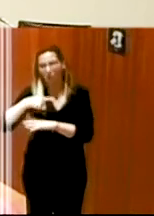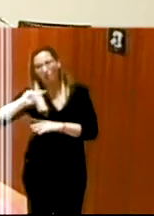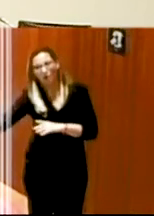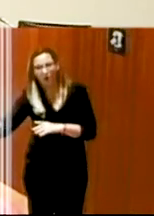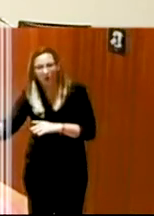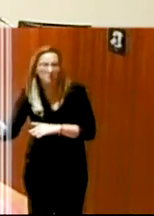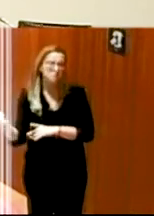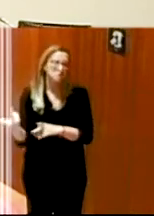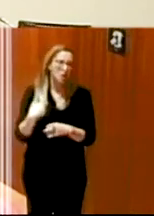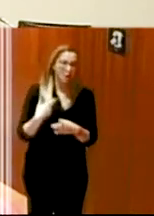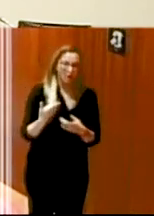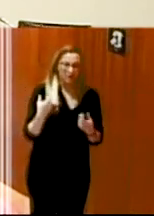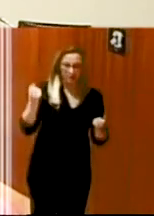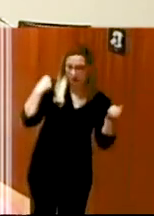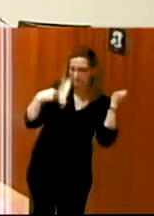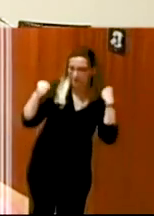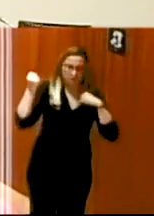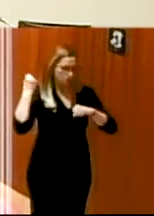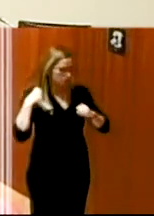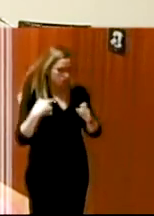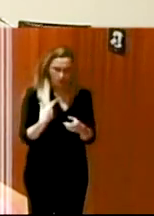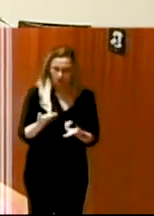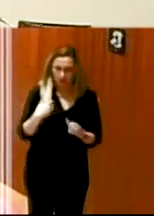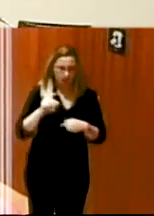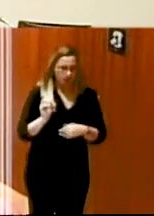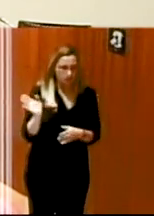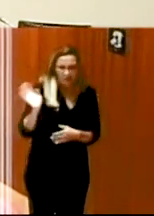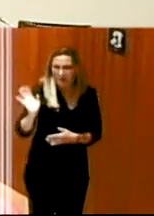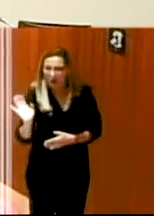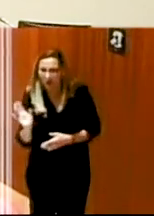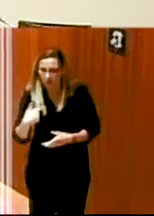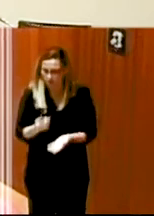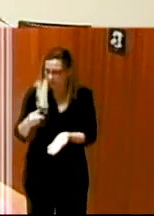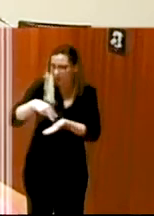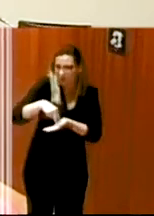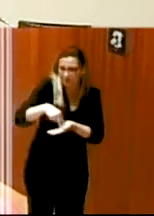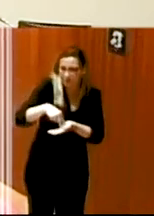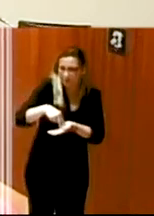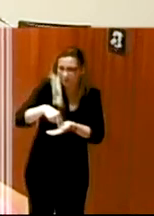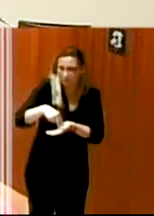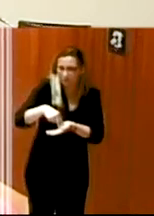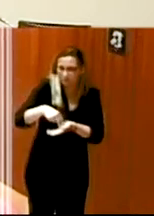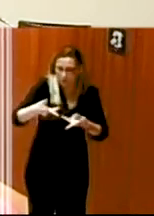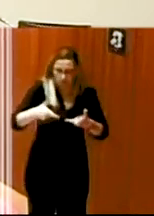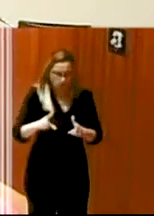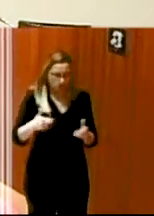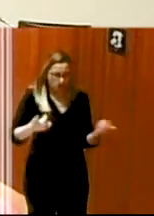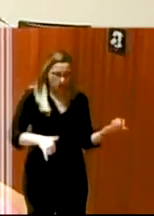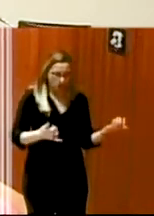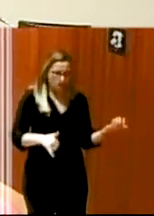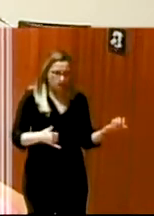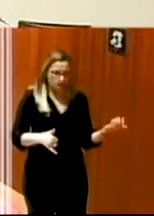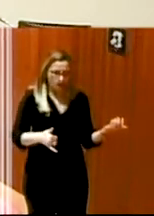como persona ciega decía ¿y por dónde salimos? ¿y por dónde entramos? ¿cuándo saludamos? ¿cuándo me levanto? ¿cuándo? si estoy sentada con la guitarra